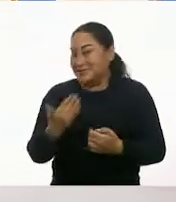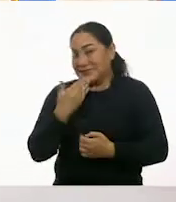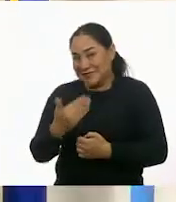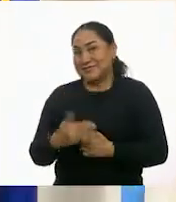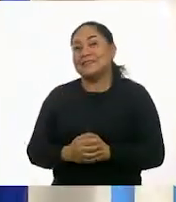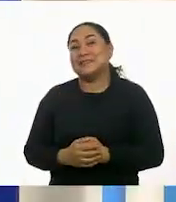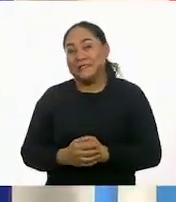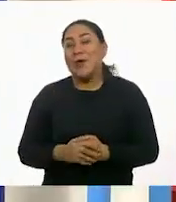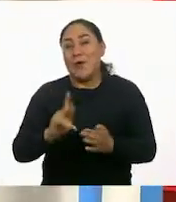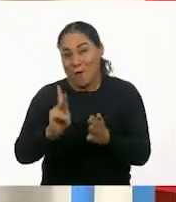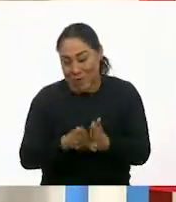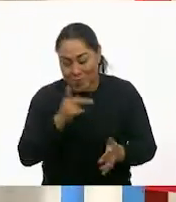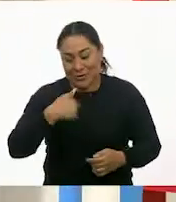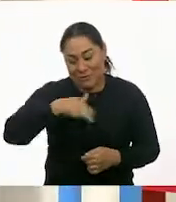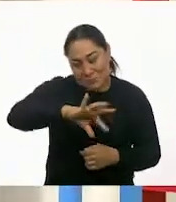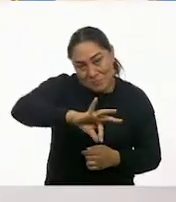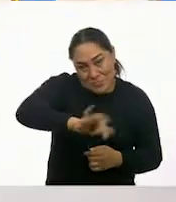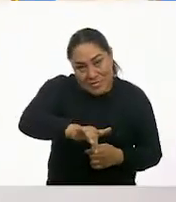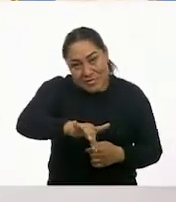Giramos la perinola.